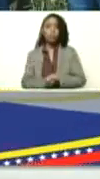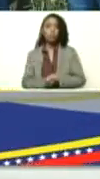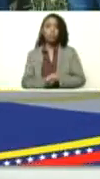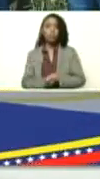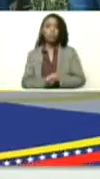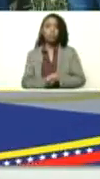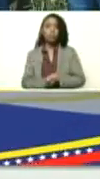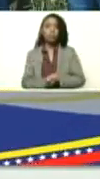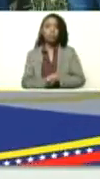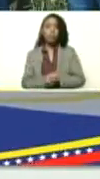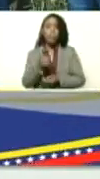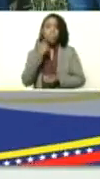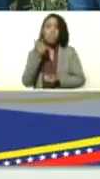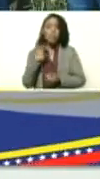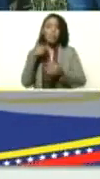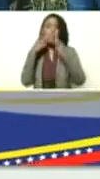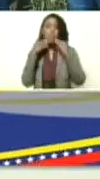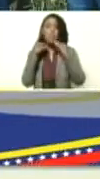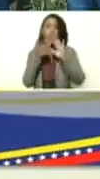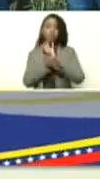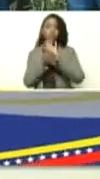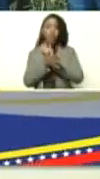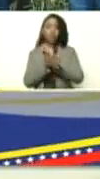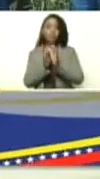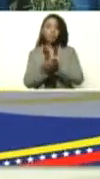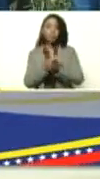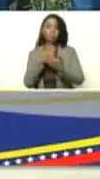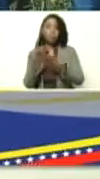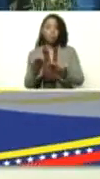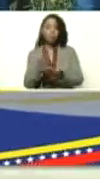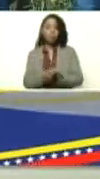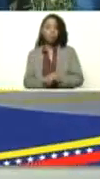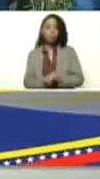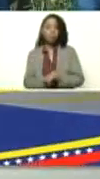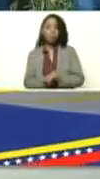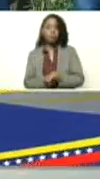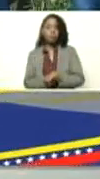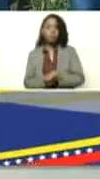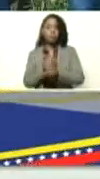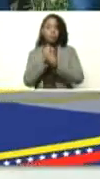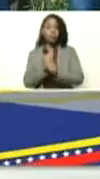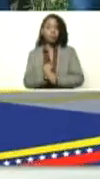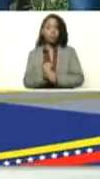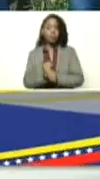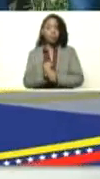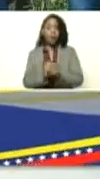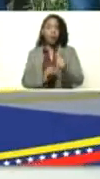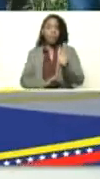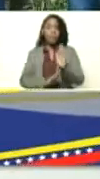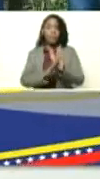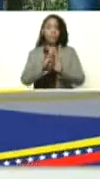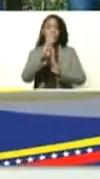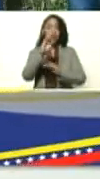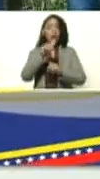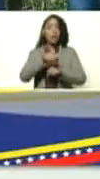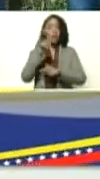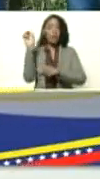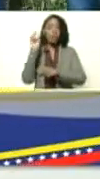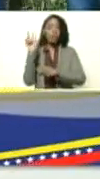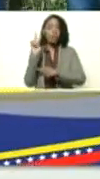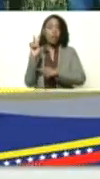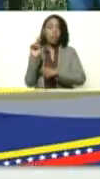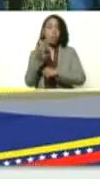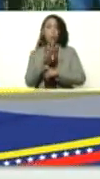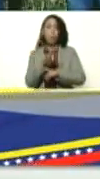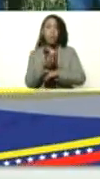me dicen los expertos que se espera llegar al pico de contagios en Venezuela a